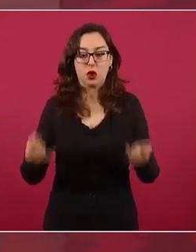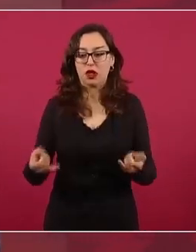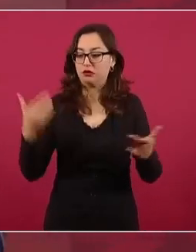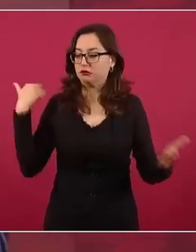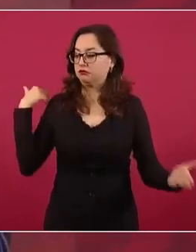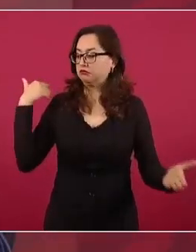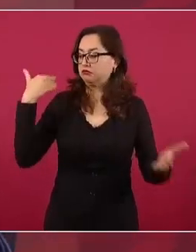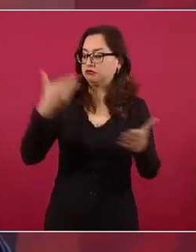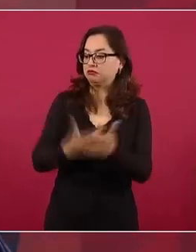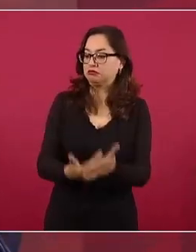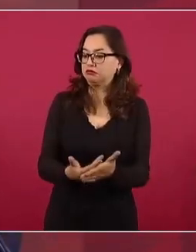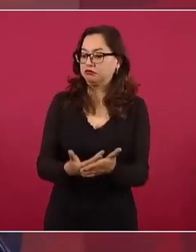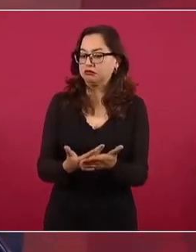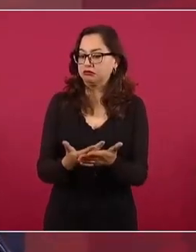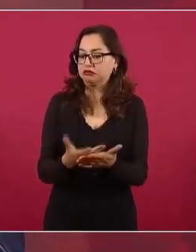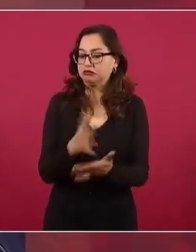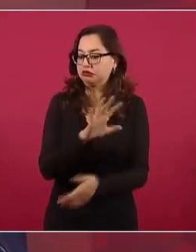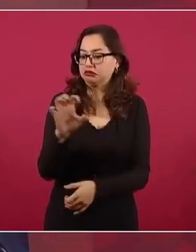independencia de México,